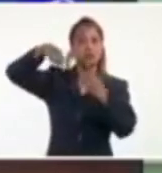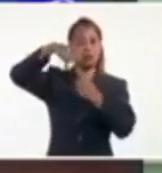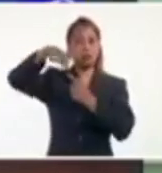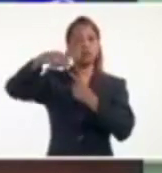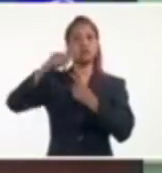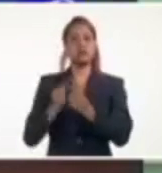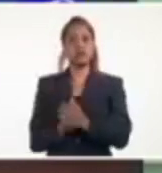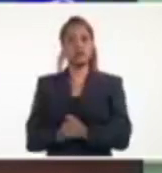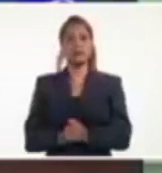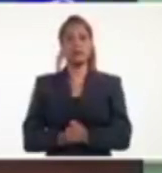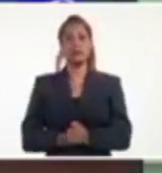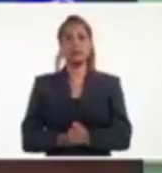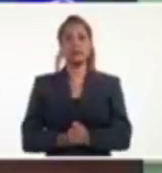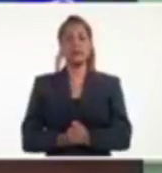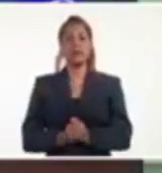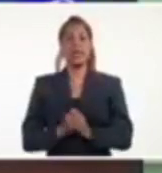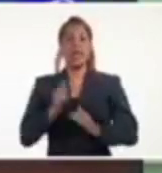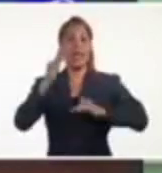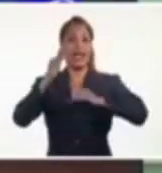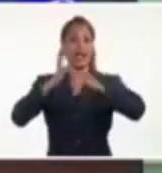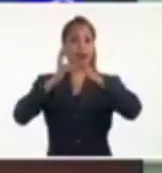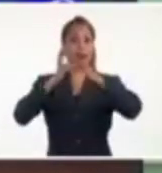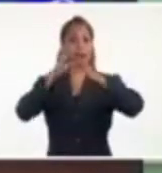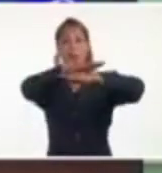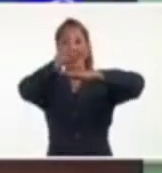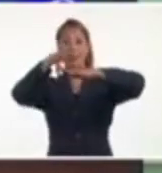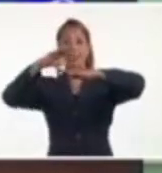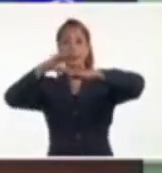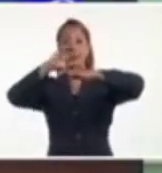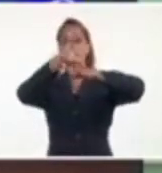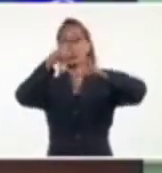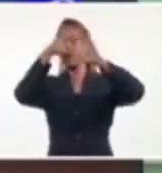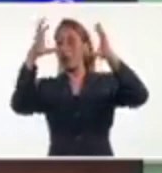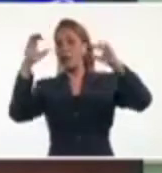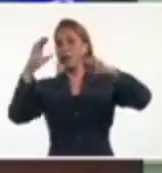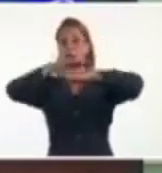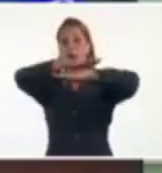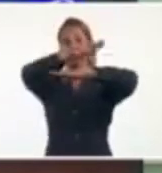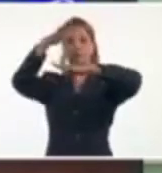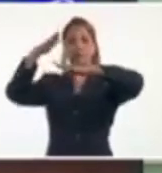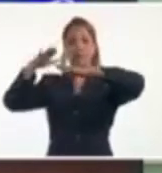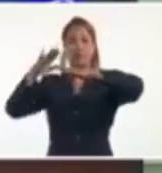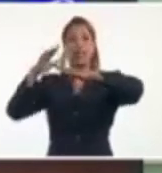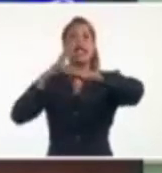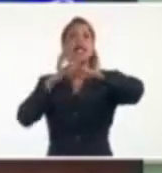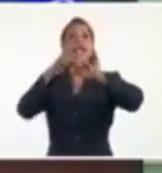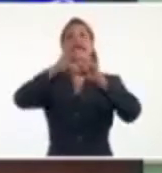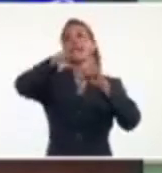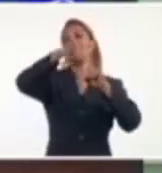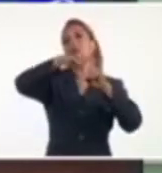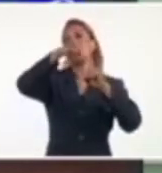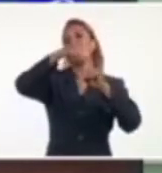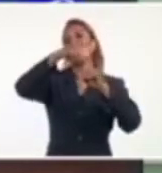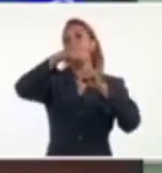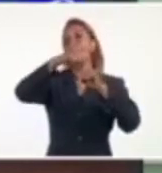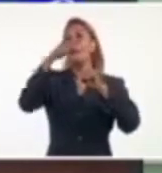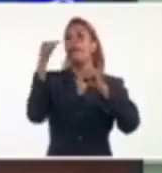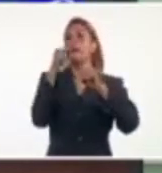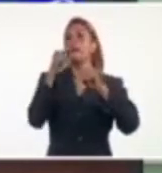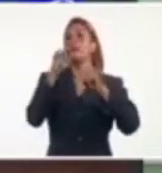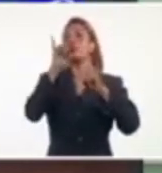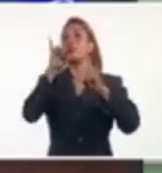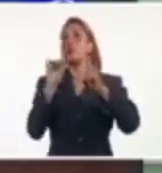bueno, en el tope, en la parte de encima de esas nubes, la temperatura llega a menos 90 grados Celsius, lo cual es un